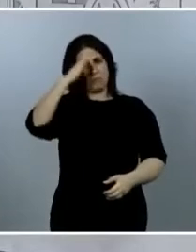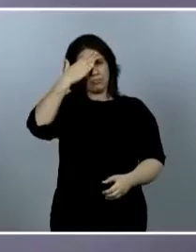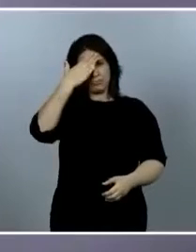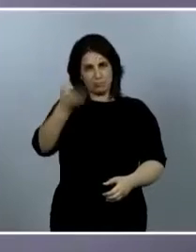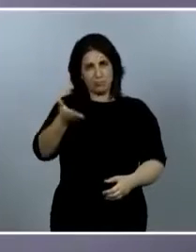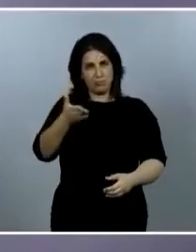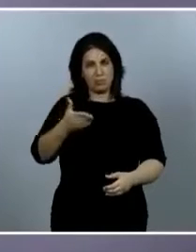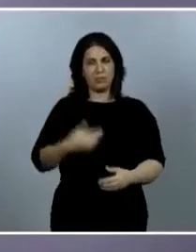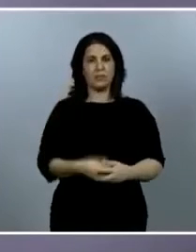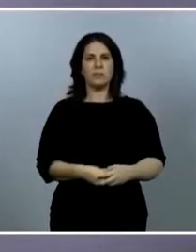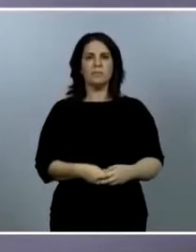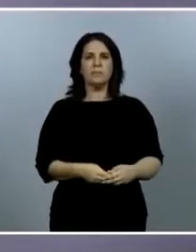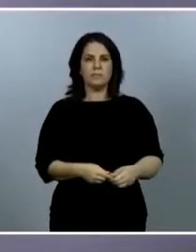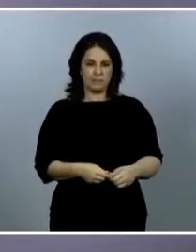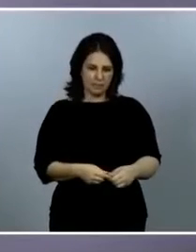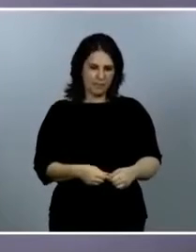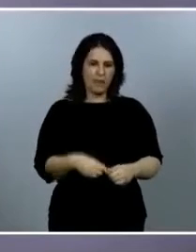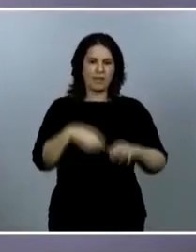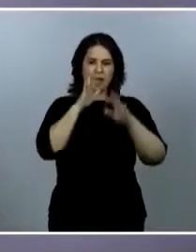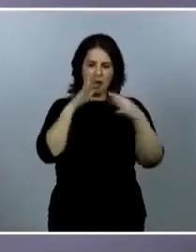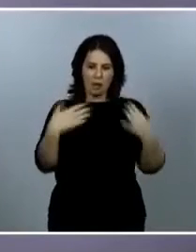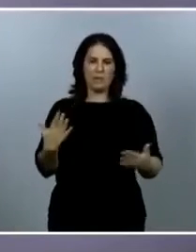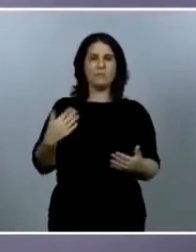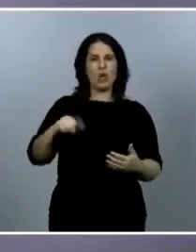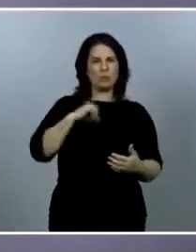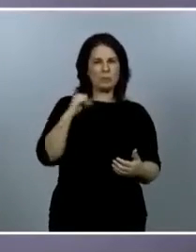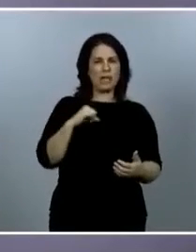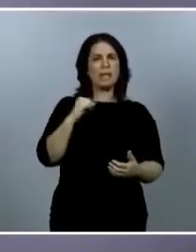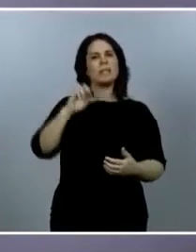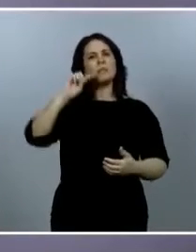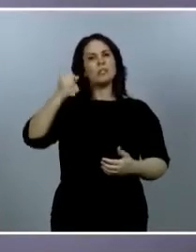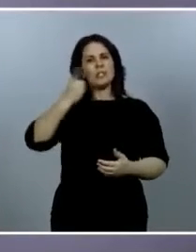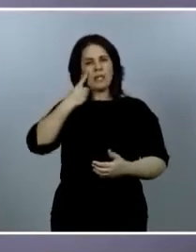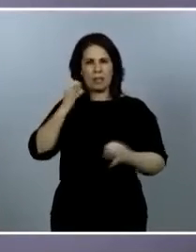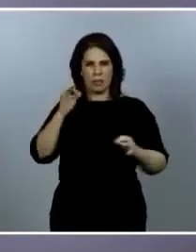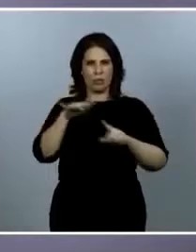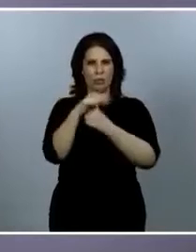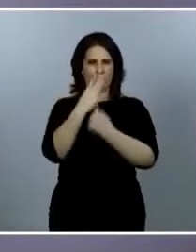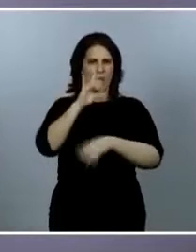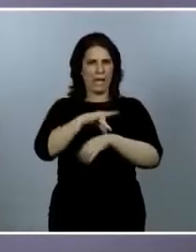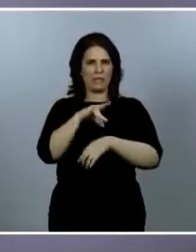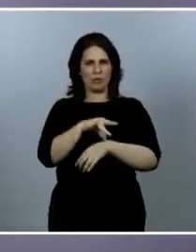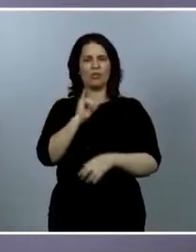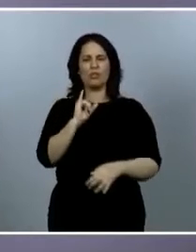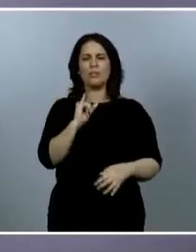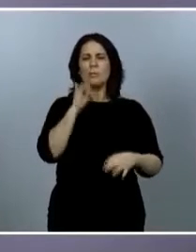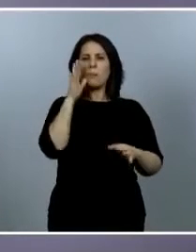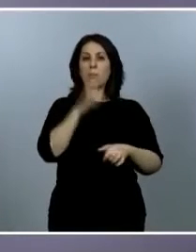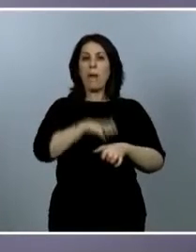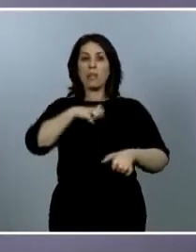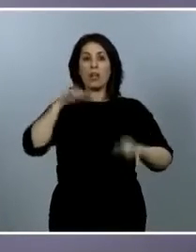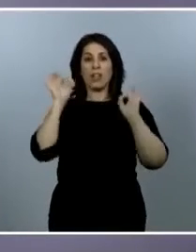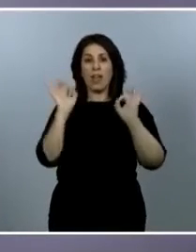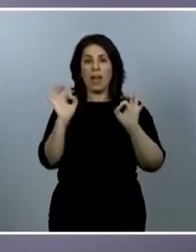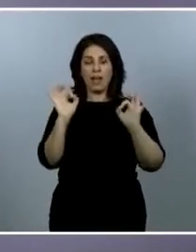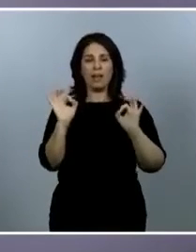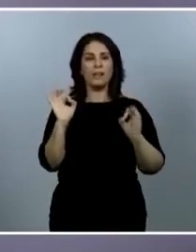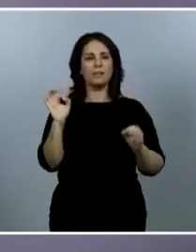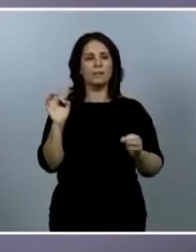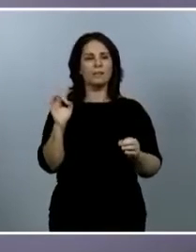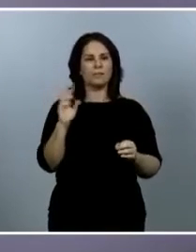Ahora mismo es cierto que en los hospitales se están detectando casos, pero lo cierto es que la mayor parte de todos estos casos son personas